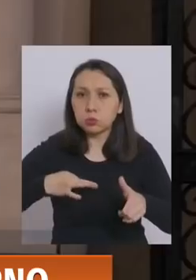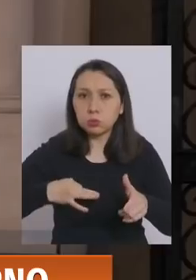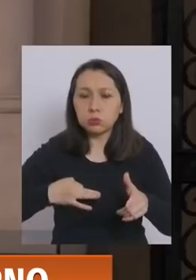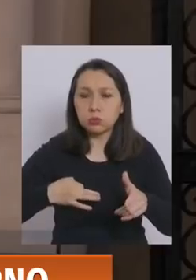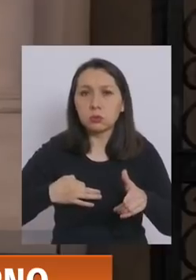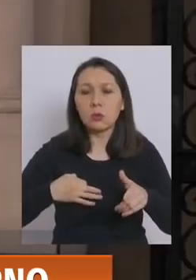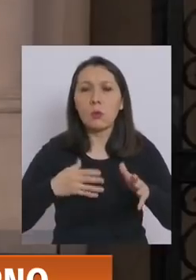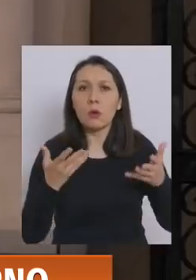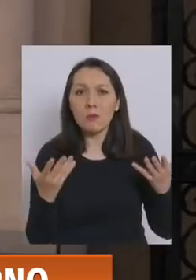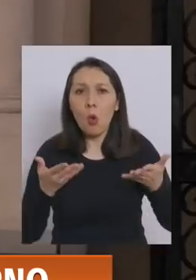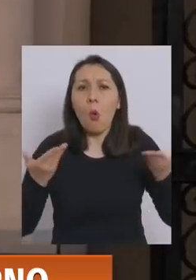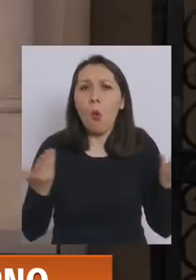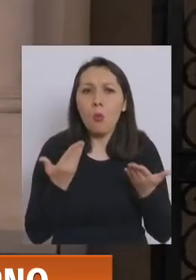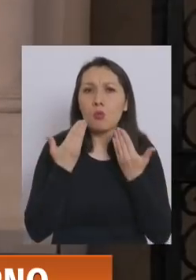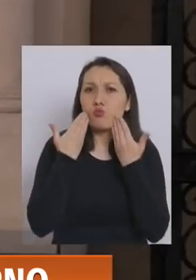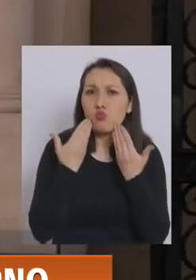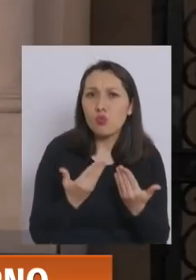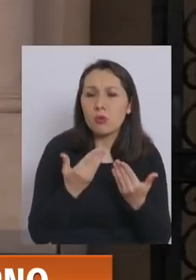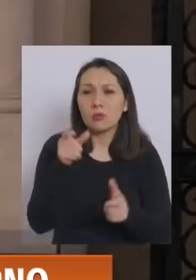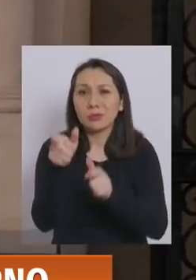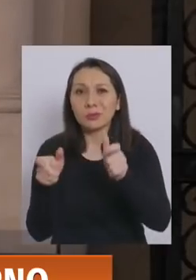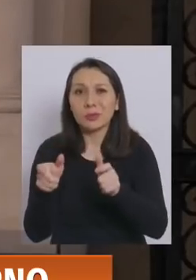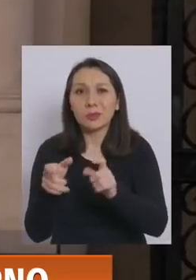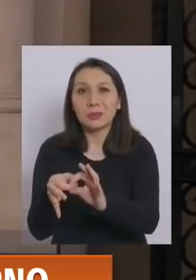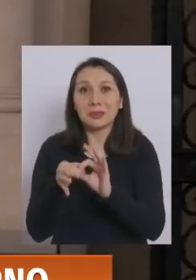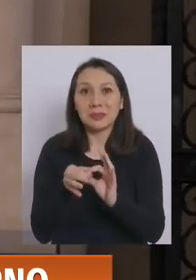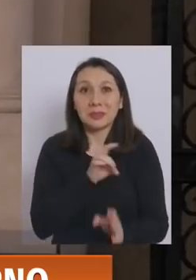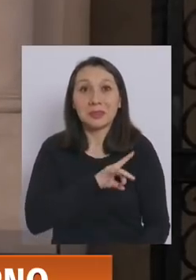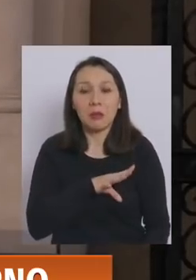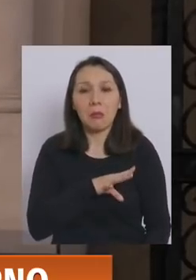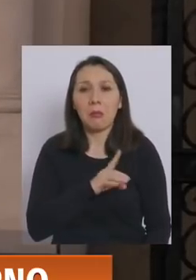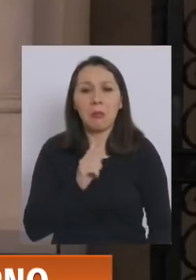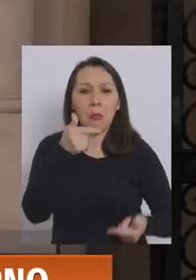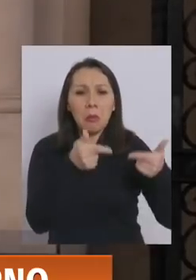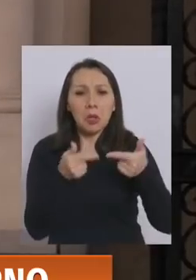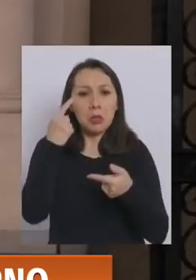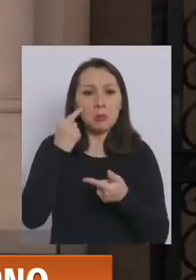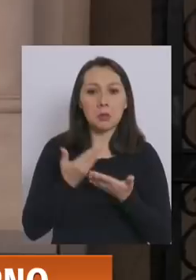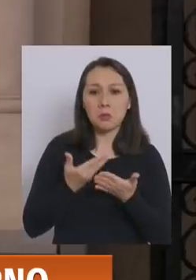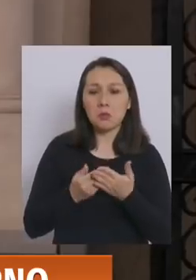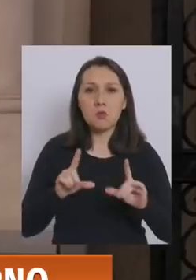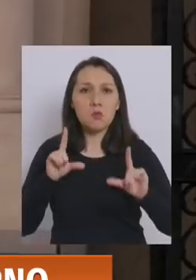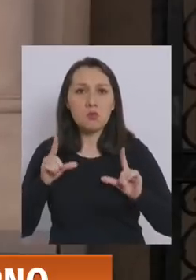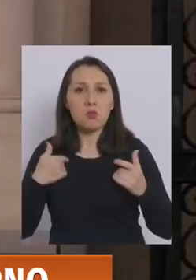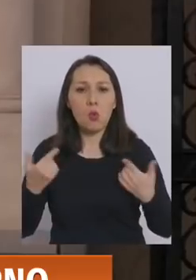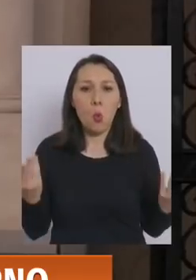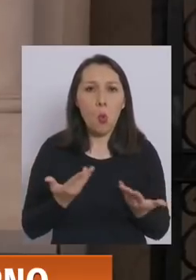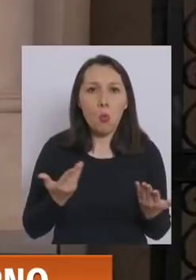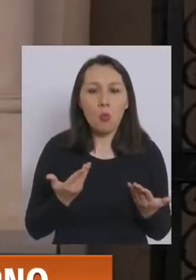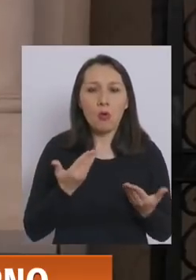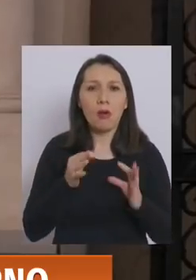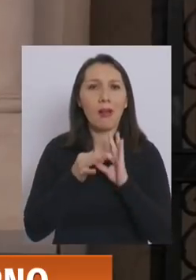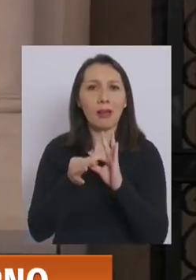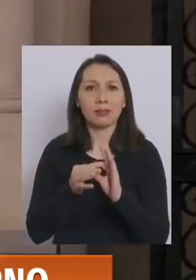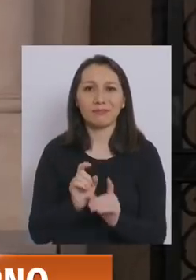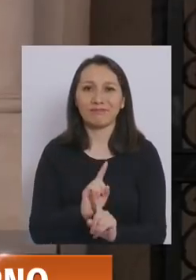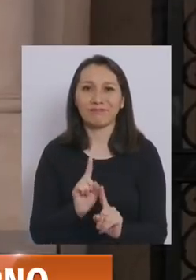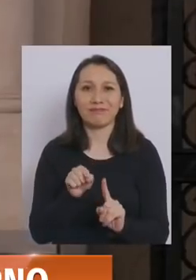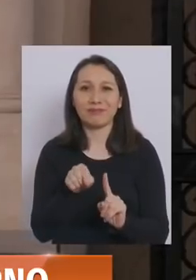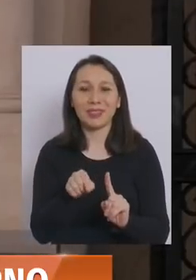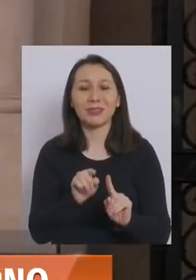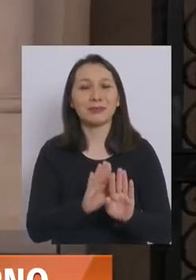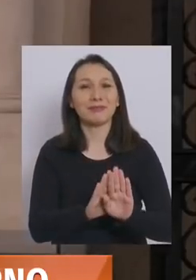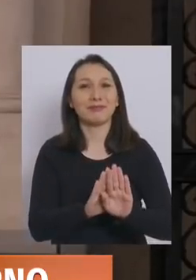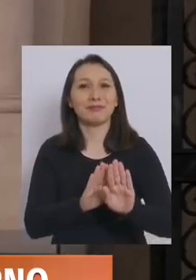en cómo se benefician los chilenos, pensaron en cómo se benefician ellos mismos. Esa es una de las razones que